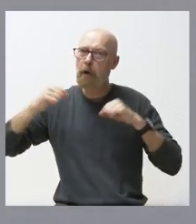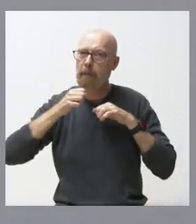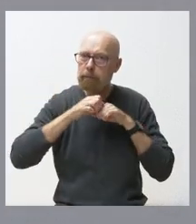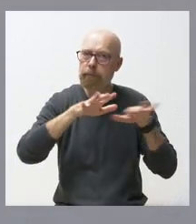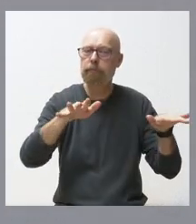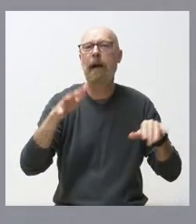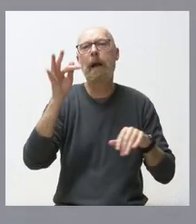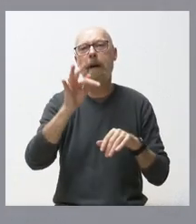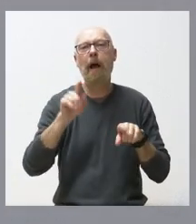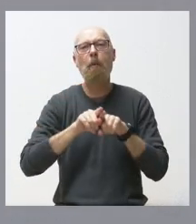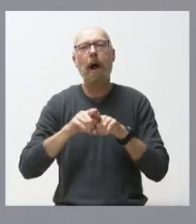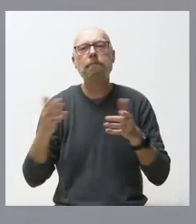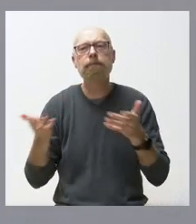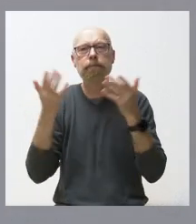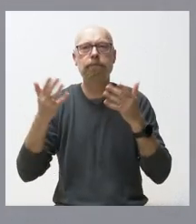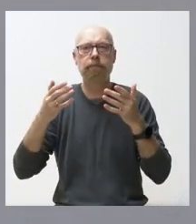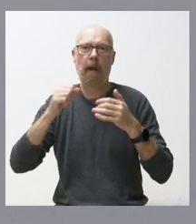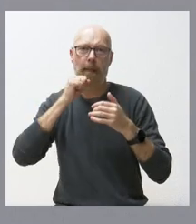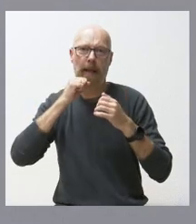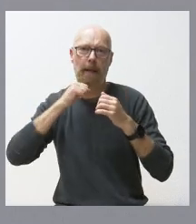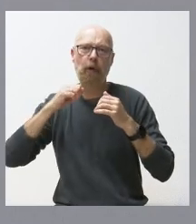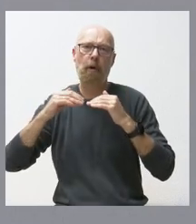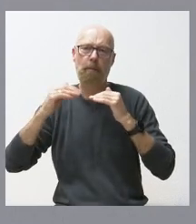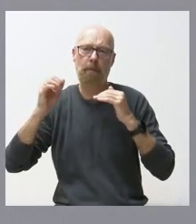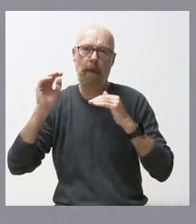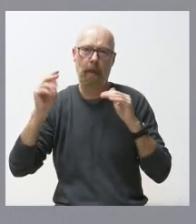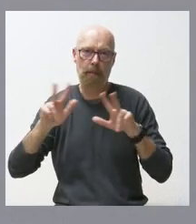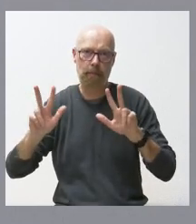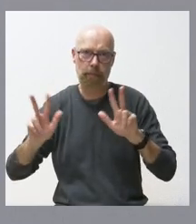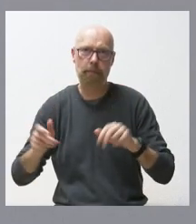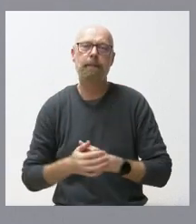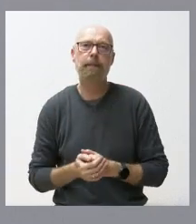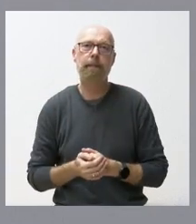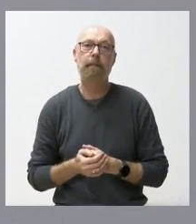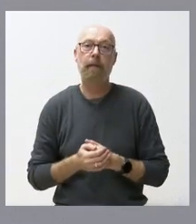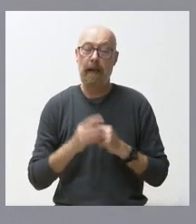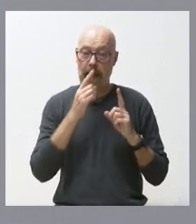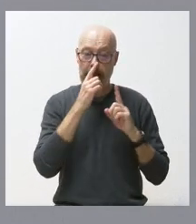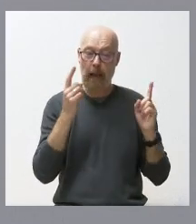envejecimiento activo. En este curso, 23-24,